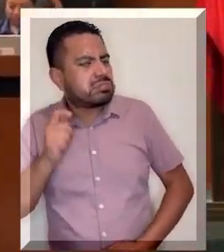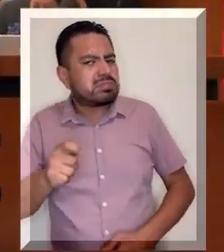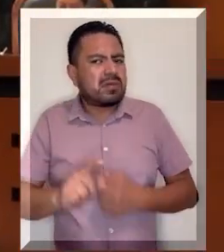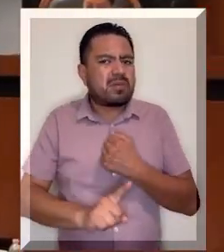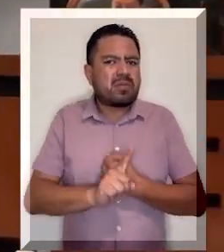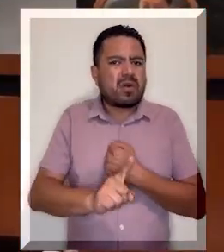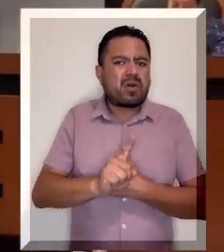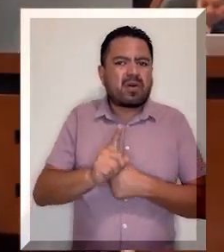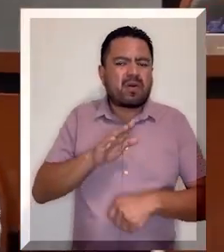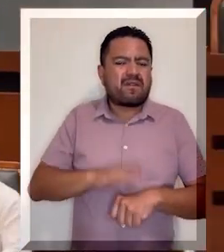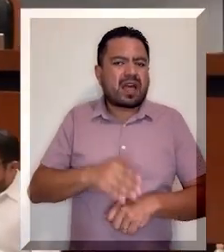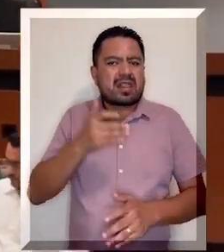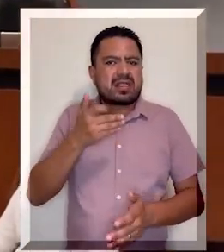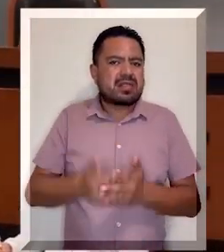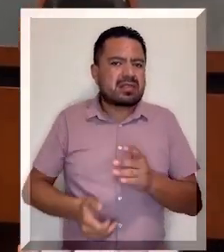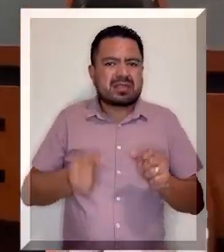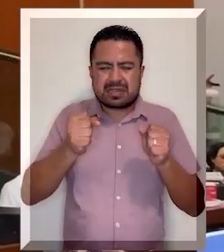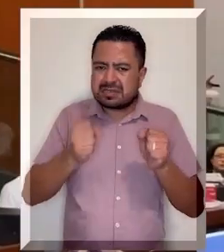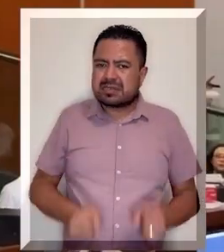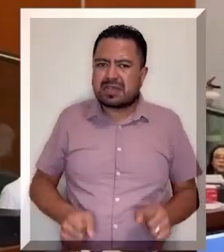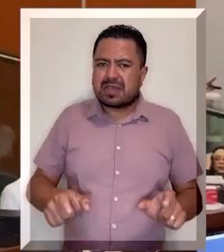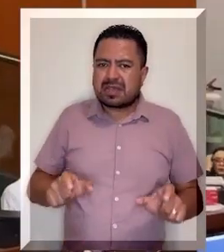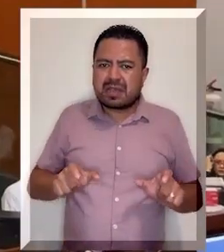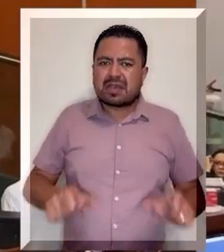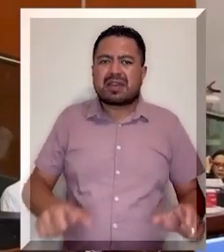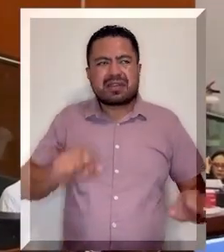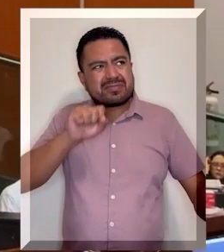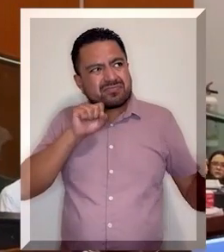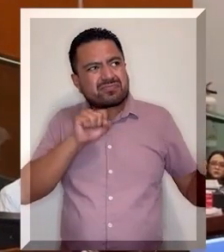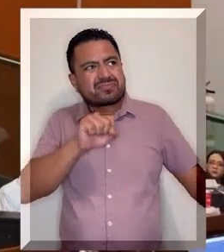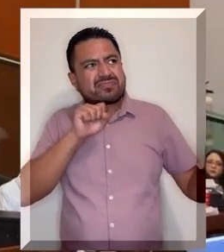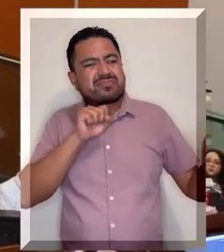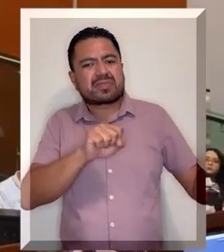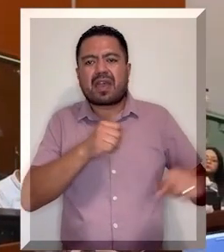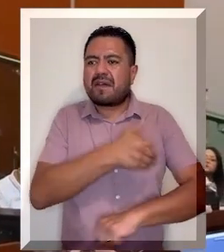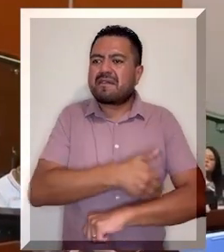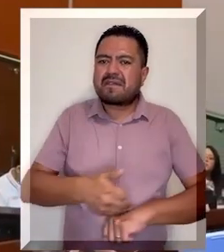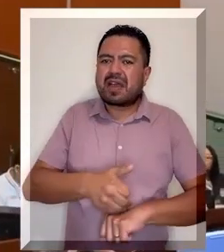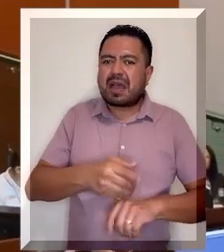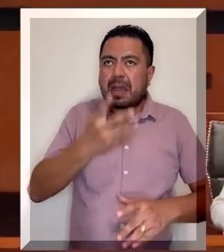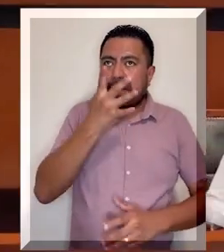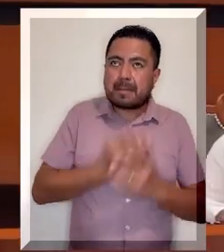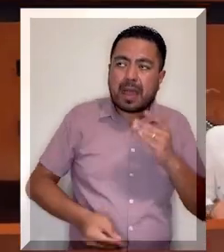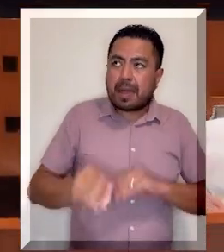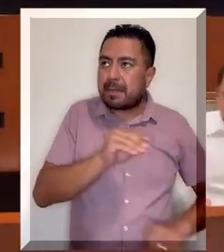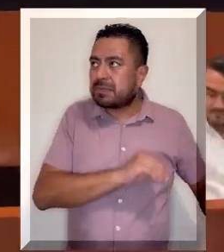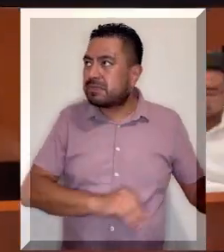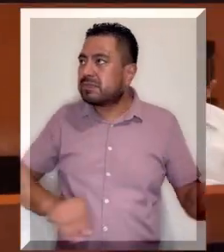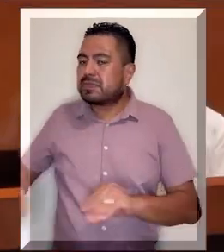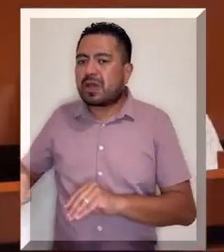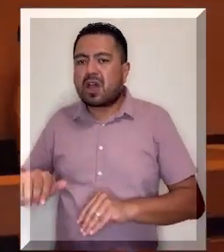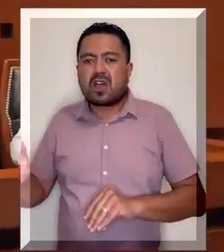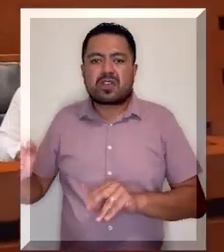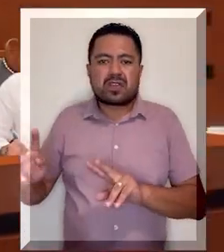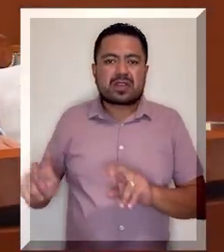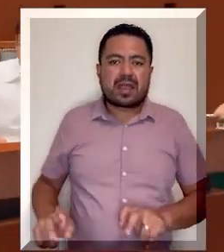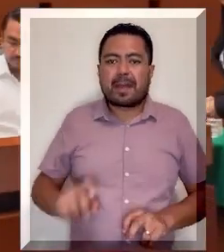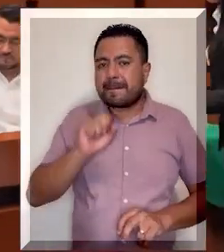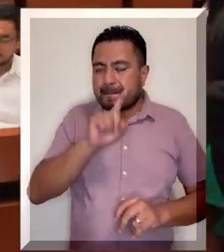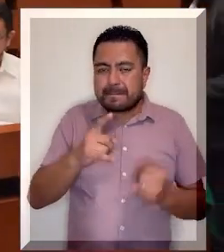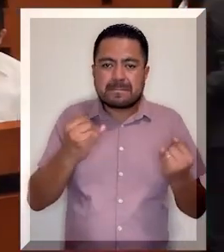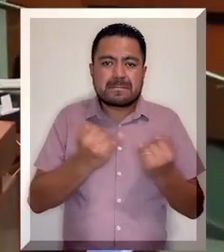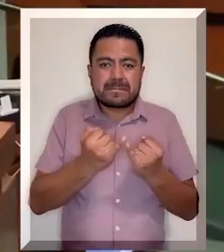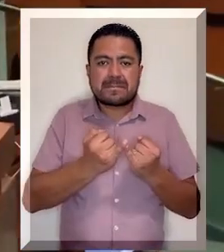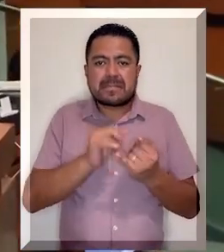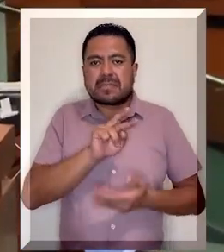las y los legisladores en relación con los problemas de inseguridad, la atención de la protesta social, familias desplazadas,